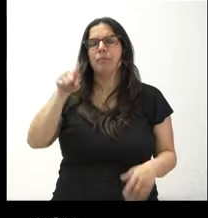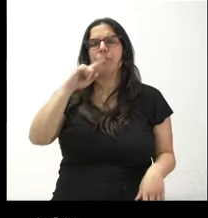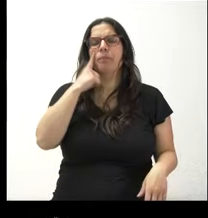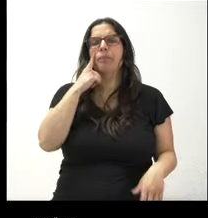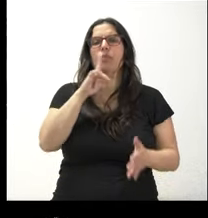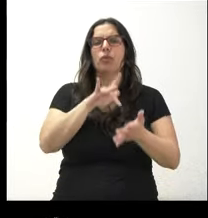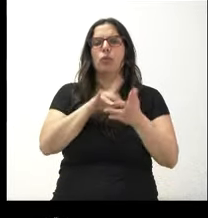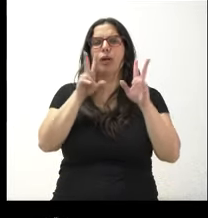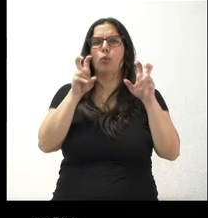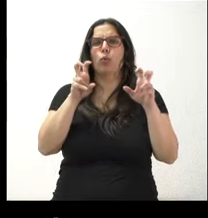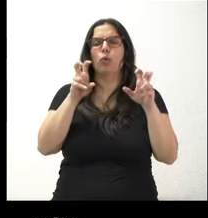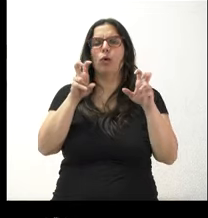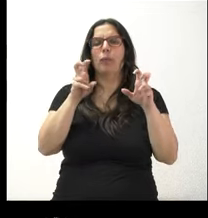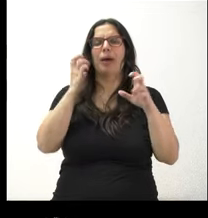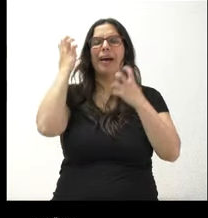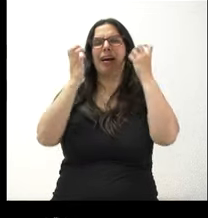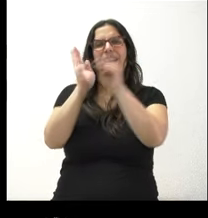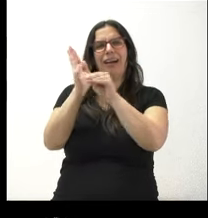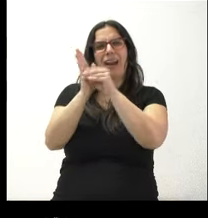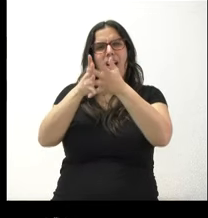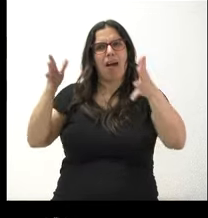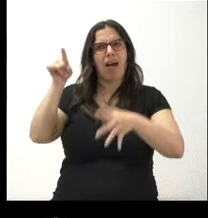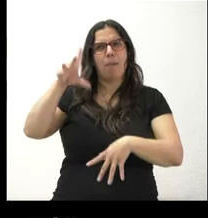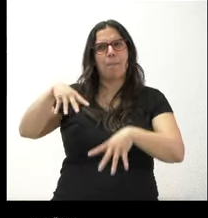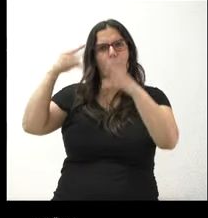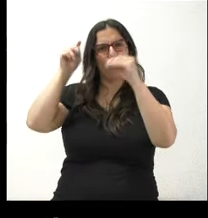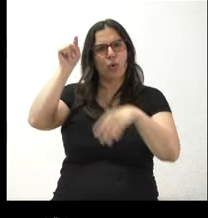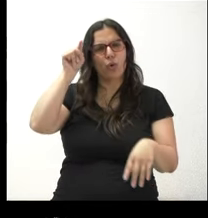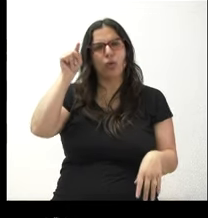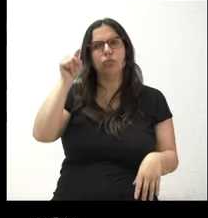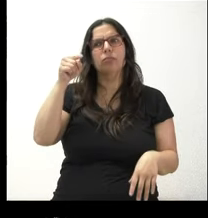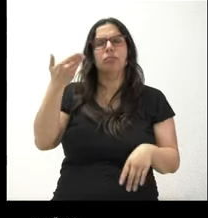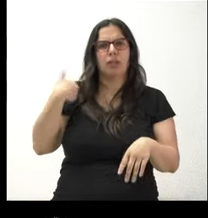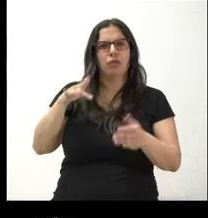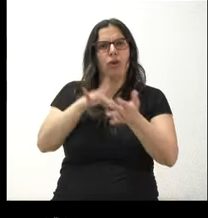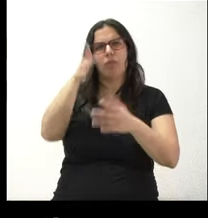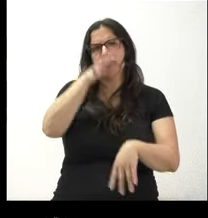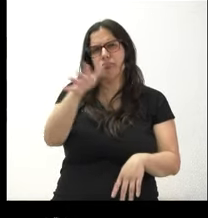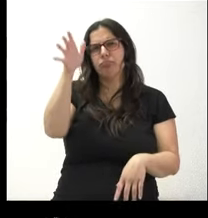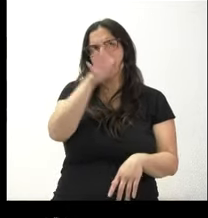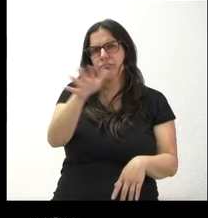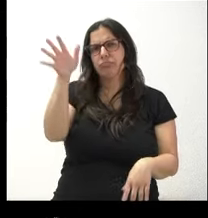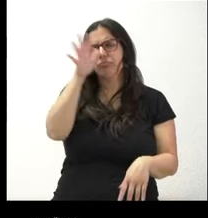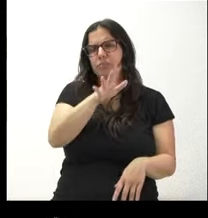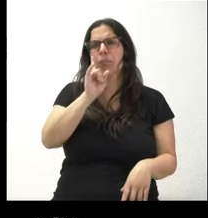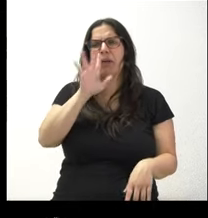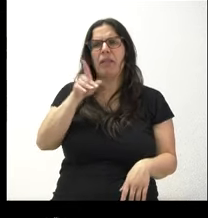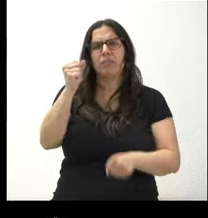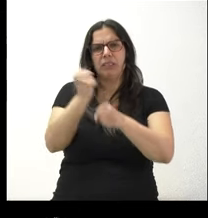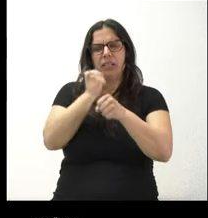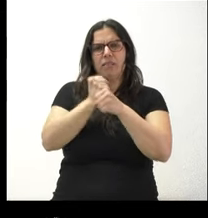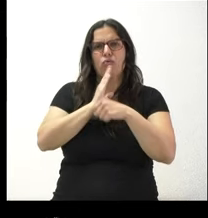nueva granja en Burgos con denuncias de que no se está haciendo un trabajo